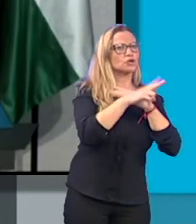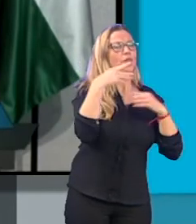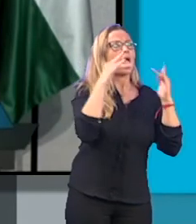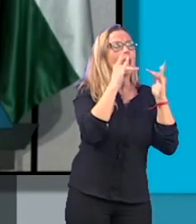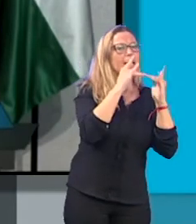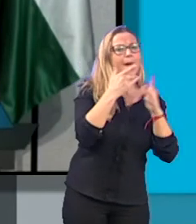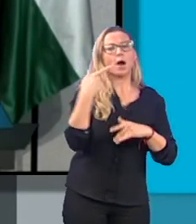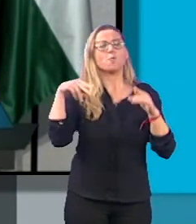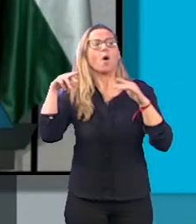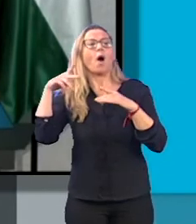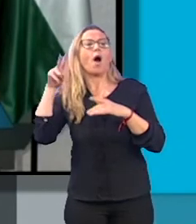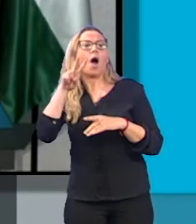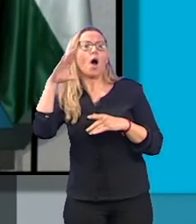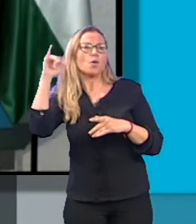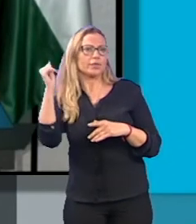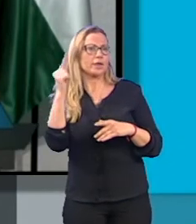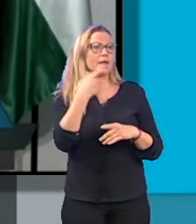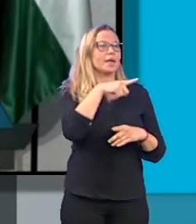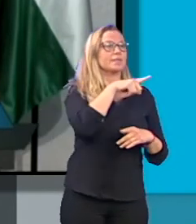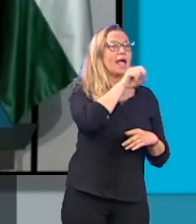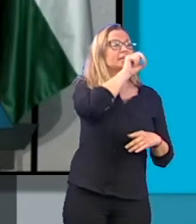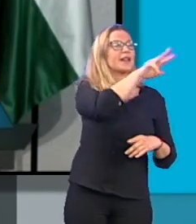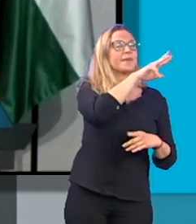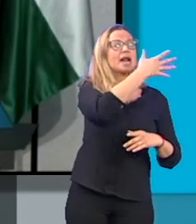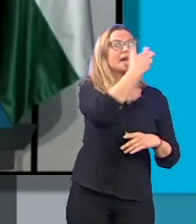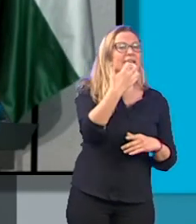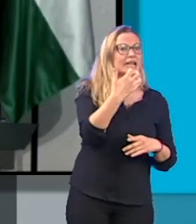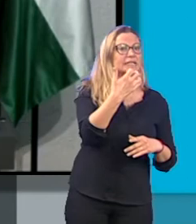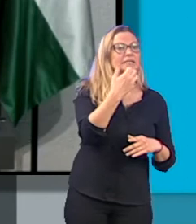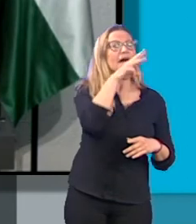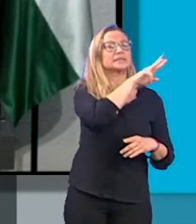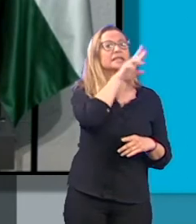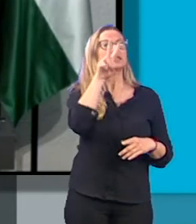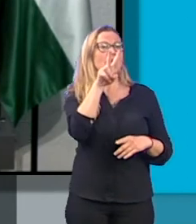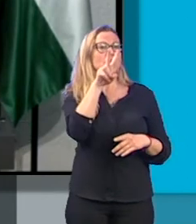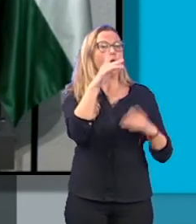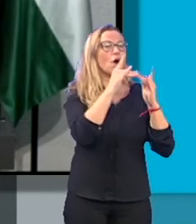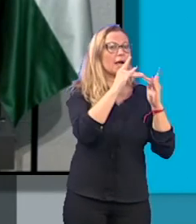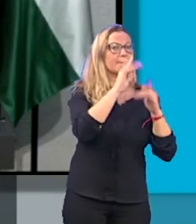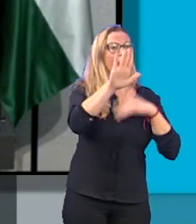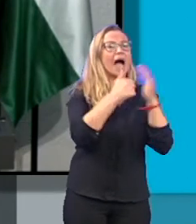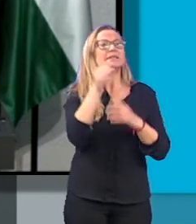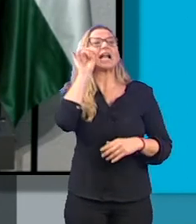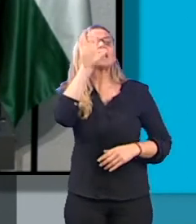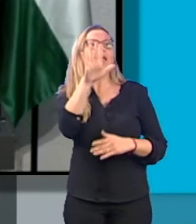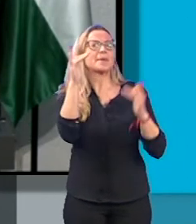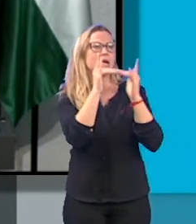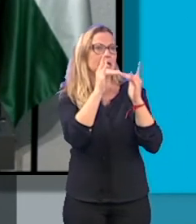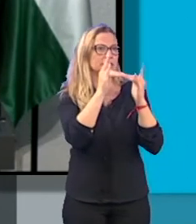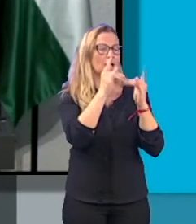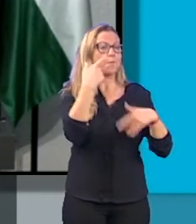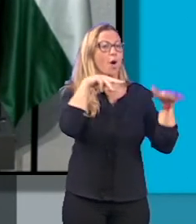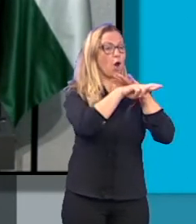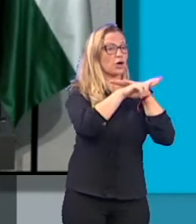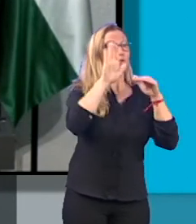de UCI. A nivel de cama pasa de 13.532 camas a 15.384 camas a través de los